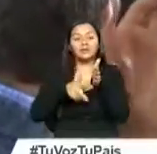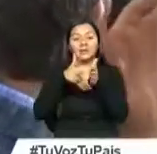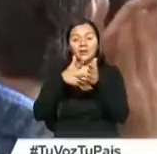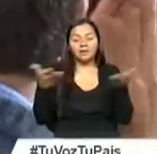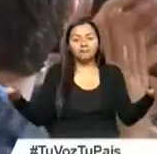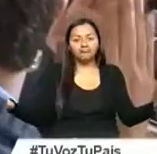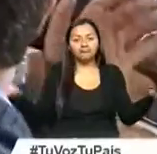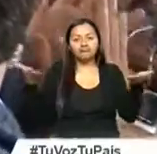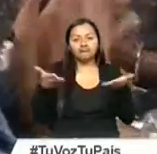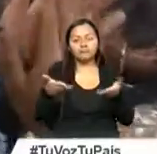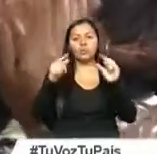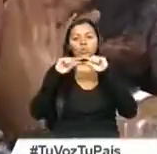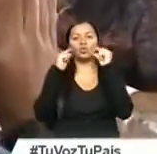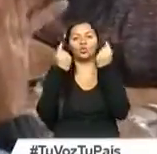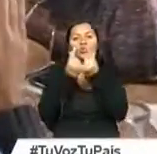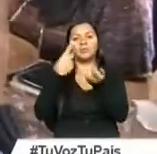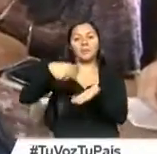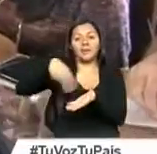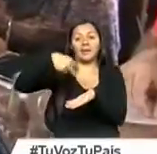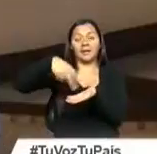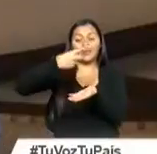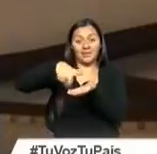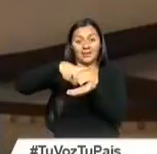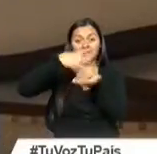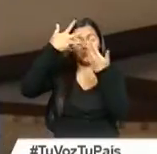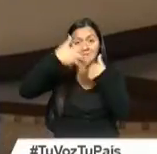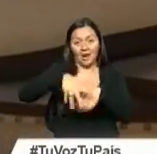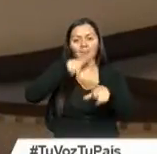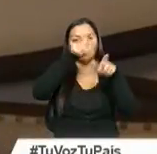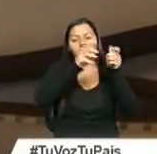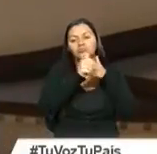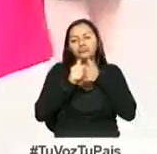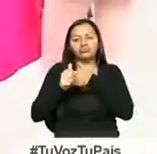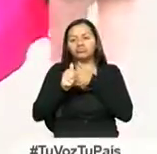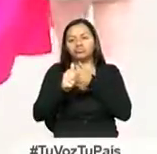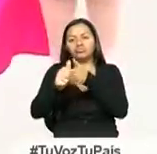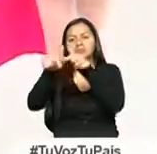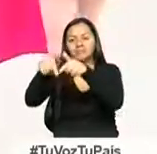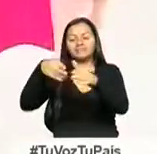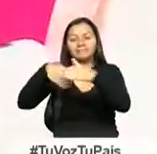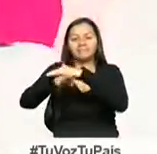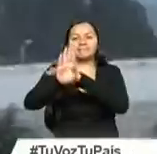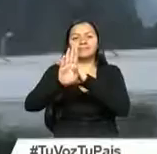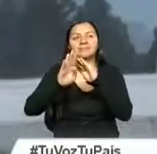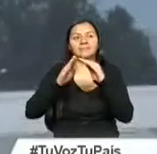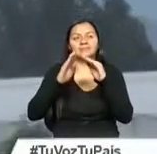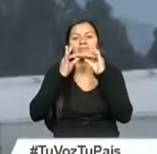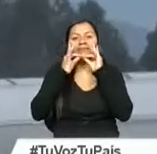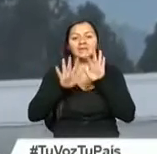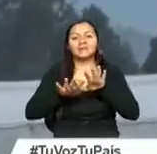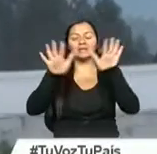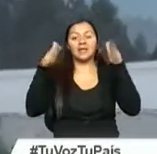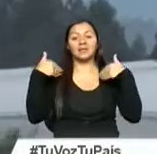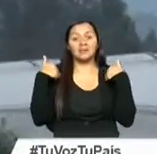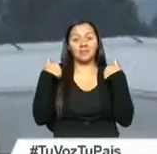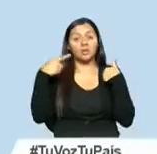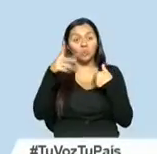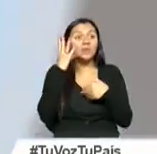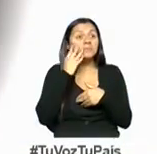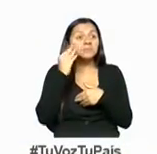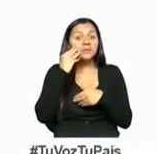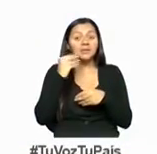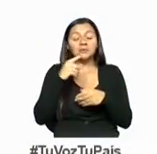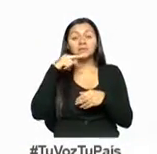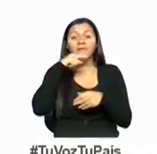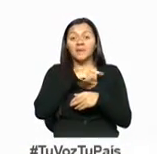recibe el grupo de baile y cuando la gente ingresa. Quienes quieran vivir esta experiencia única en este feriado,